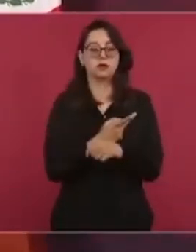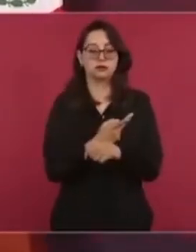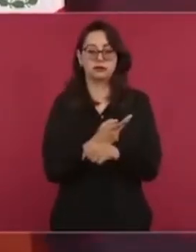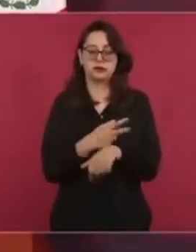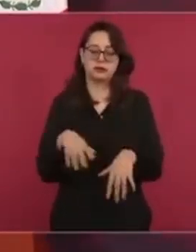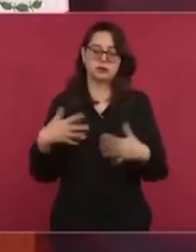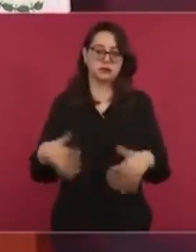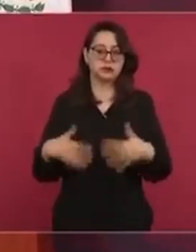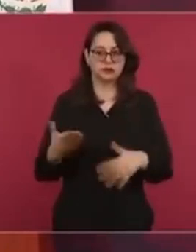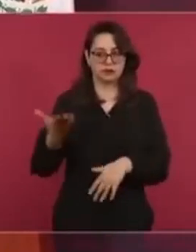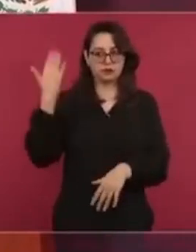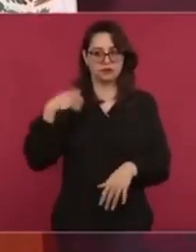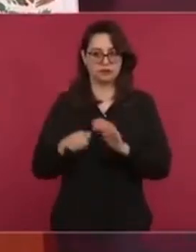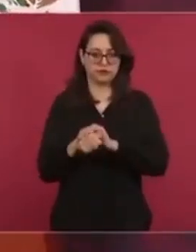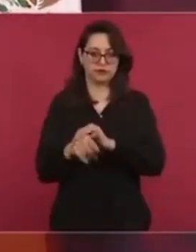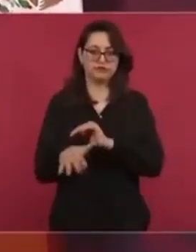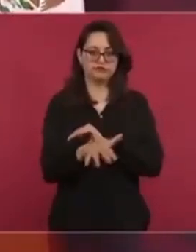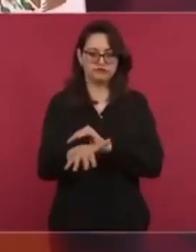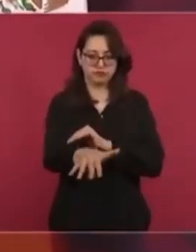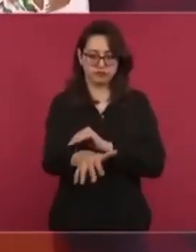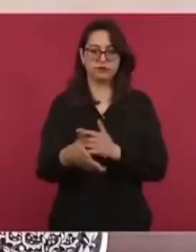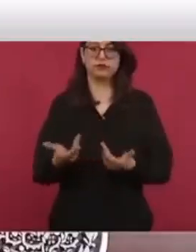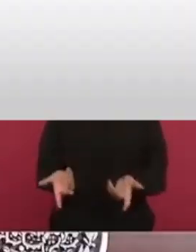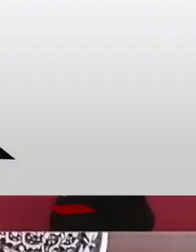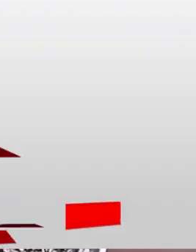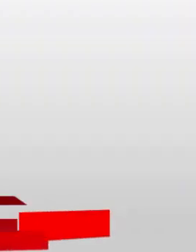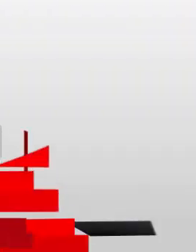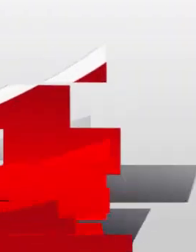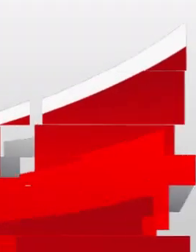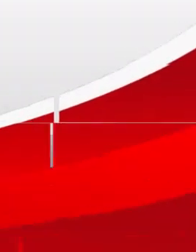lamentable hecho de la desaparición de los jóvenes.